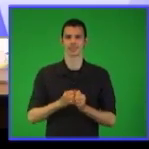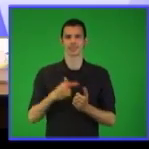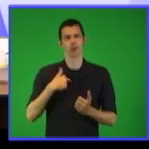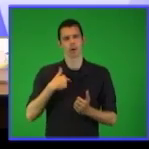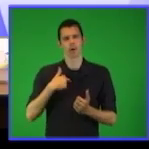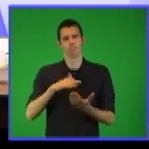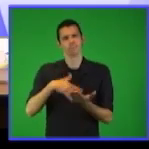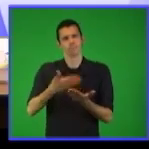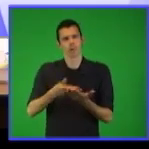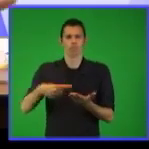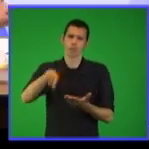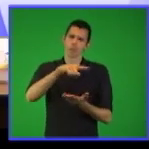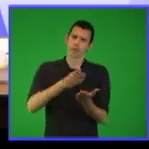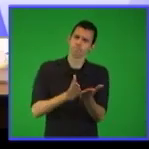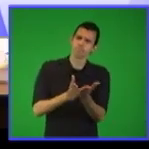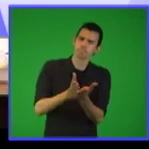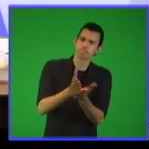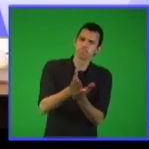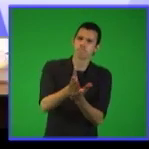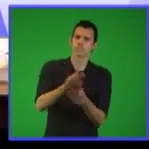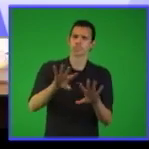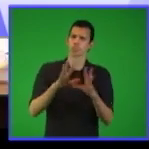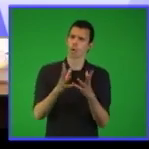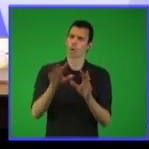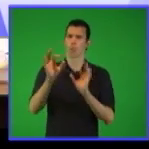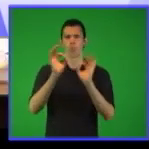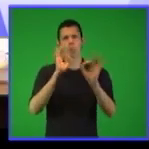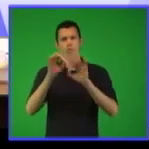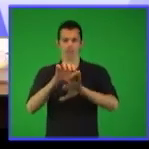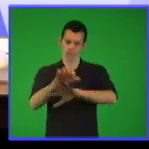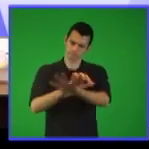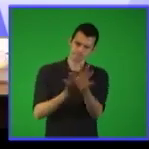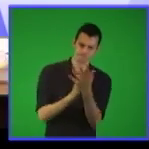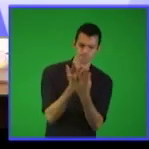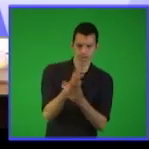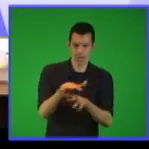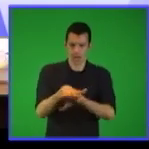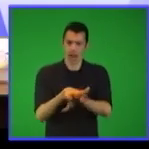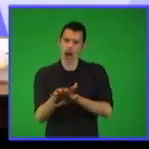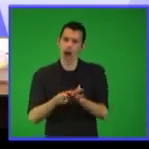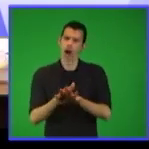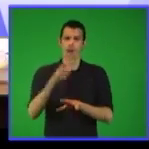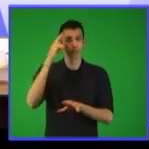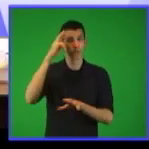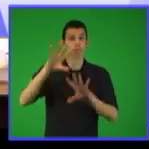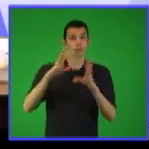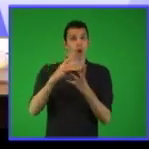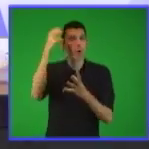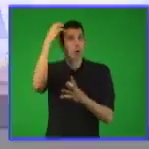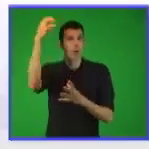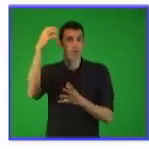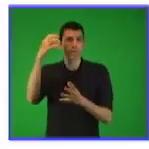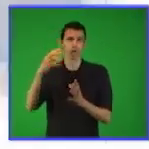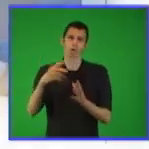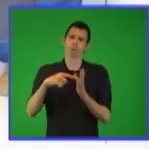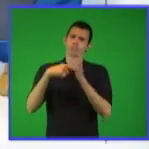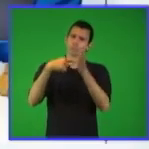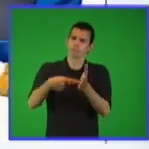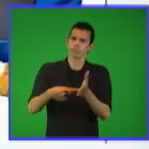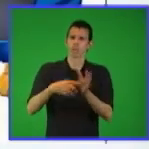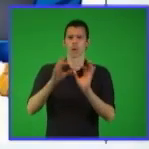nasobuco y que estemos saludables para encontrarnos en nuestro próximo encuentro.